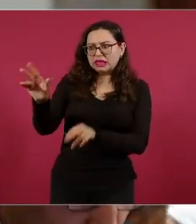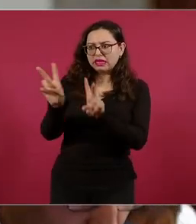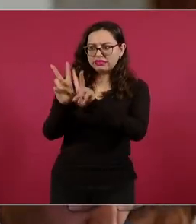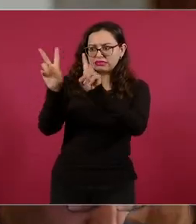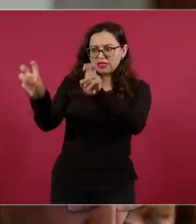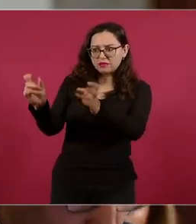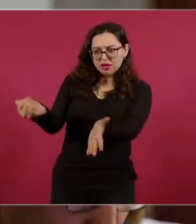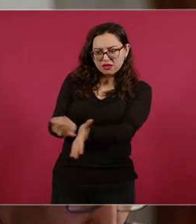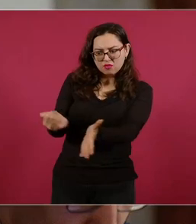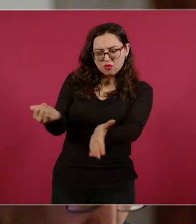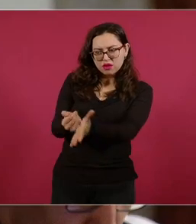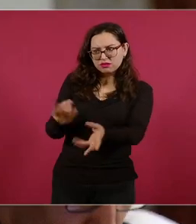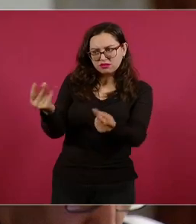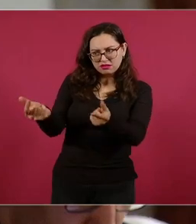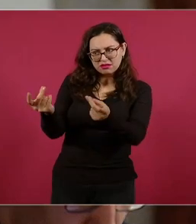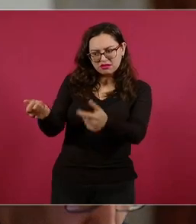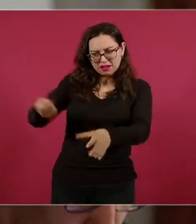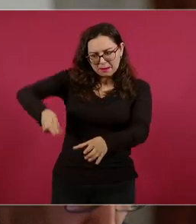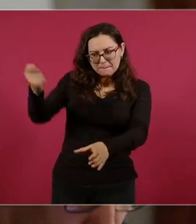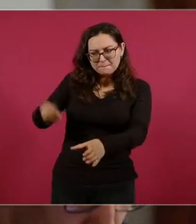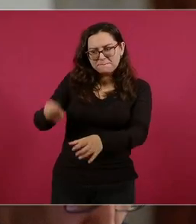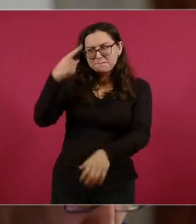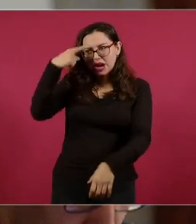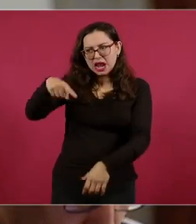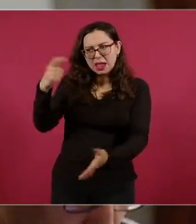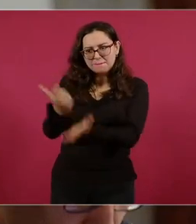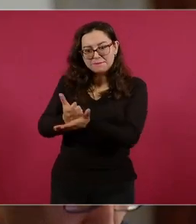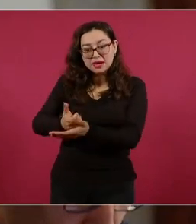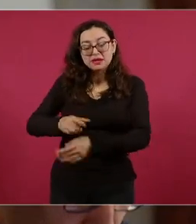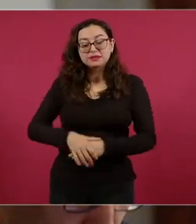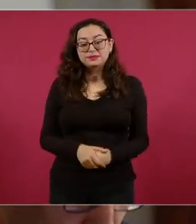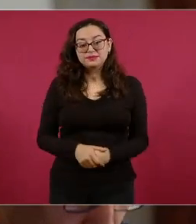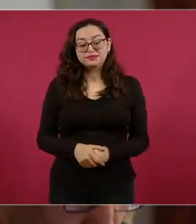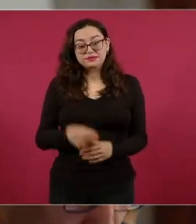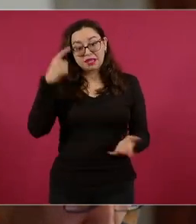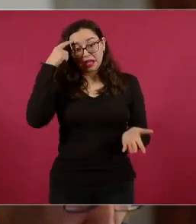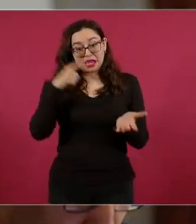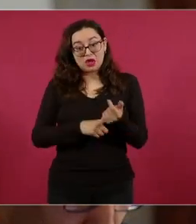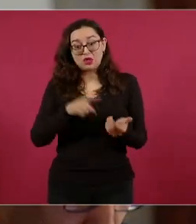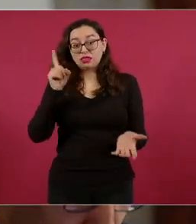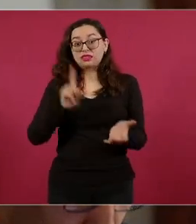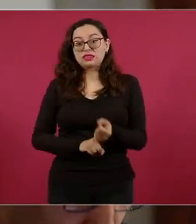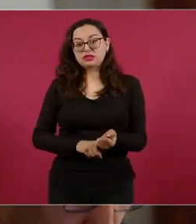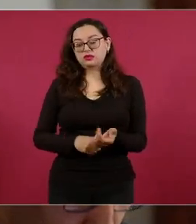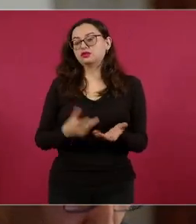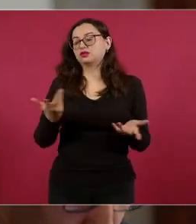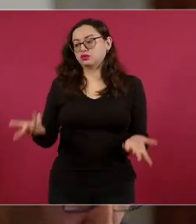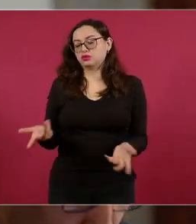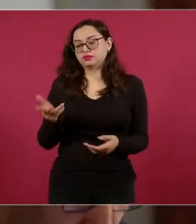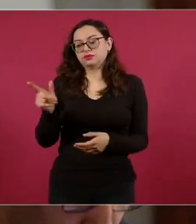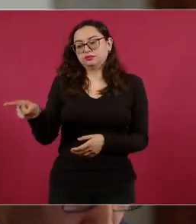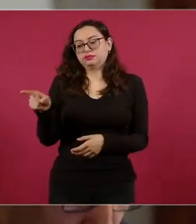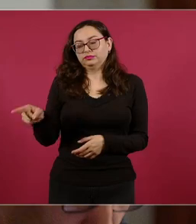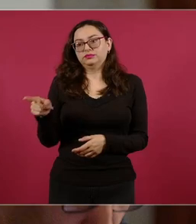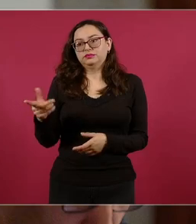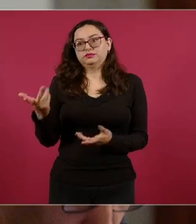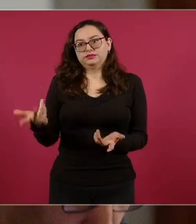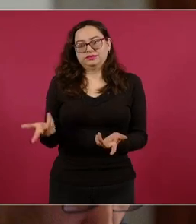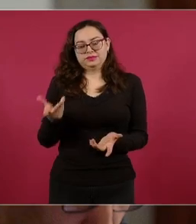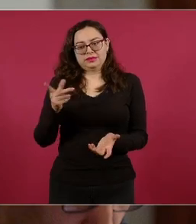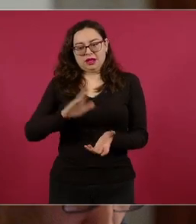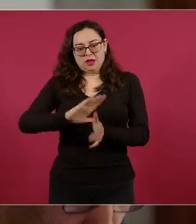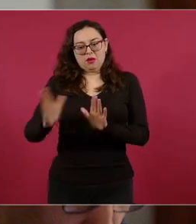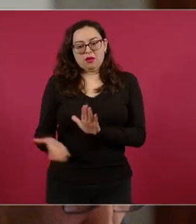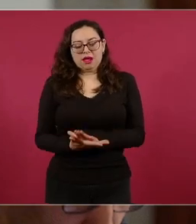de Ricardo Salinas Pliego, que aparte de producir contenido basura en su medio,